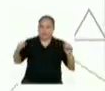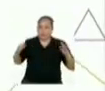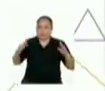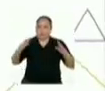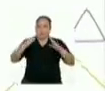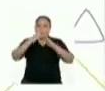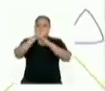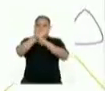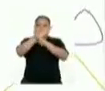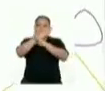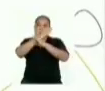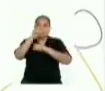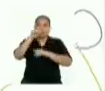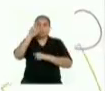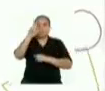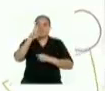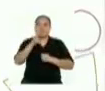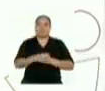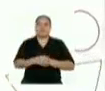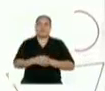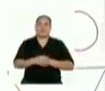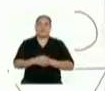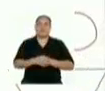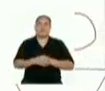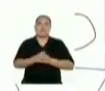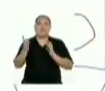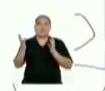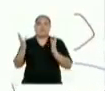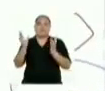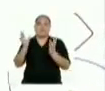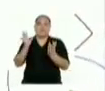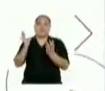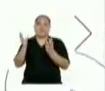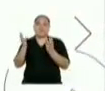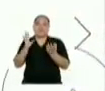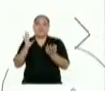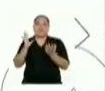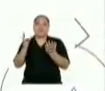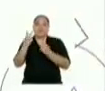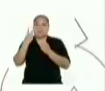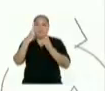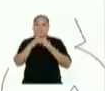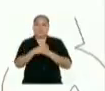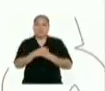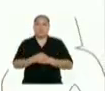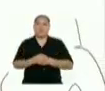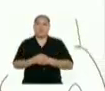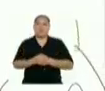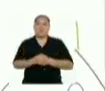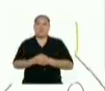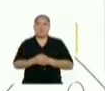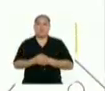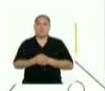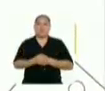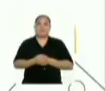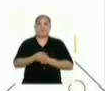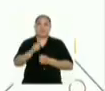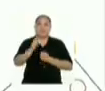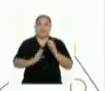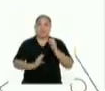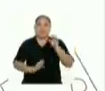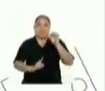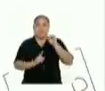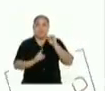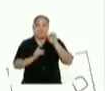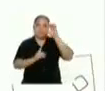diferentes. Y estas son tres. Si giramos ligeramente el octaedro de la izquierda, en donde